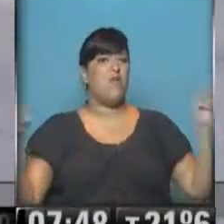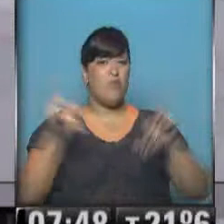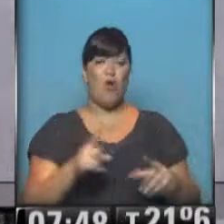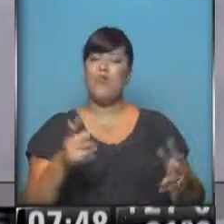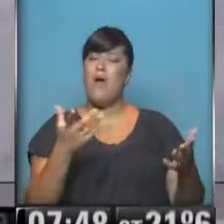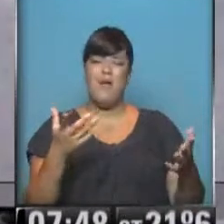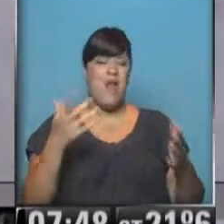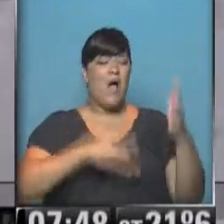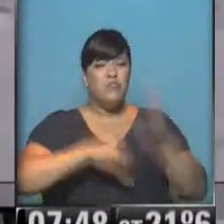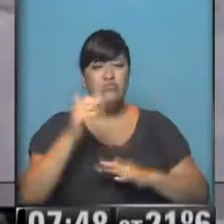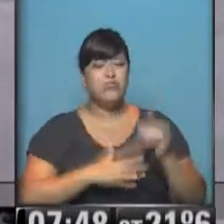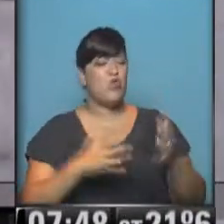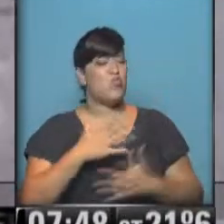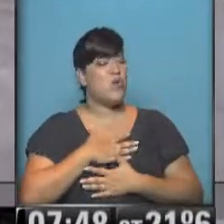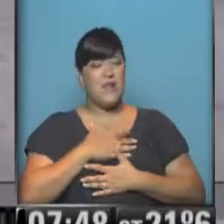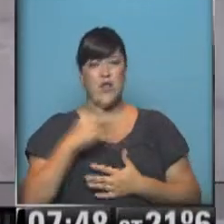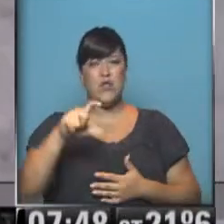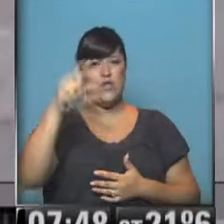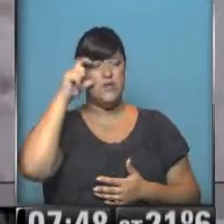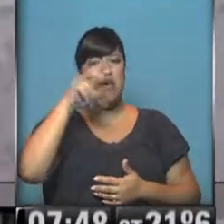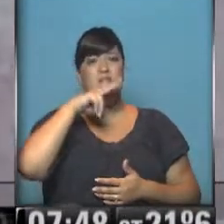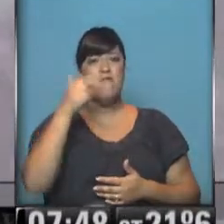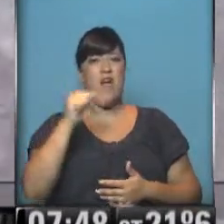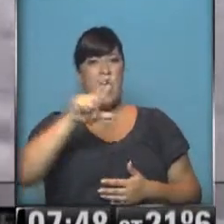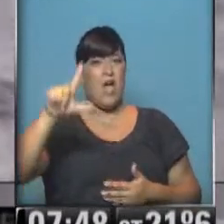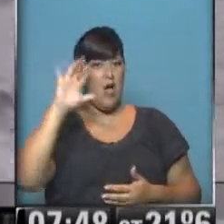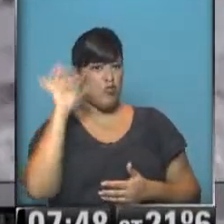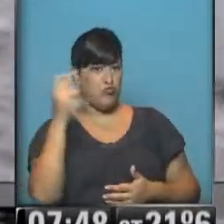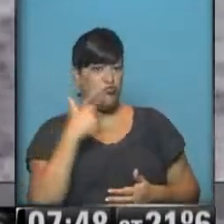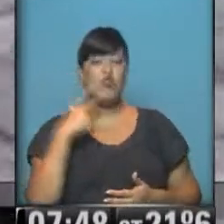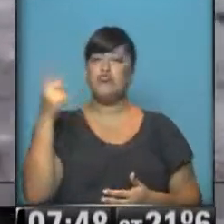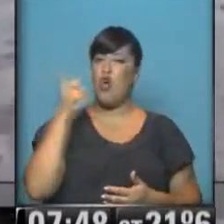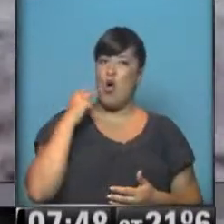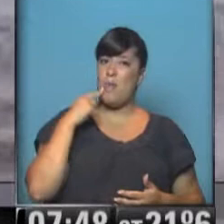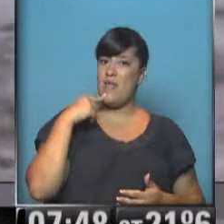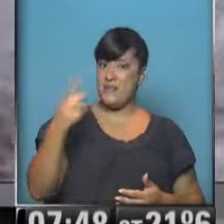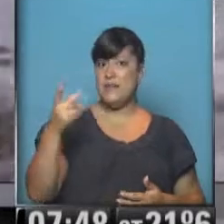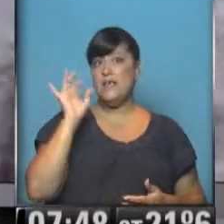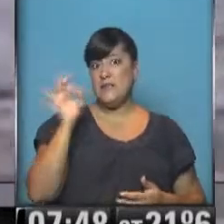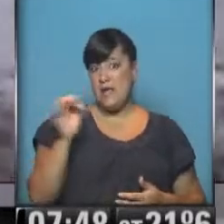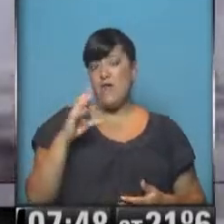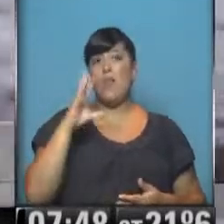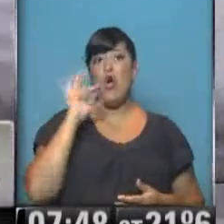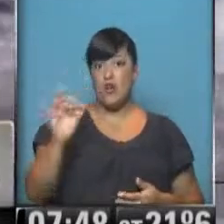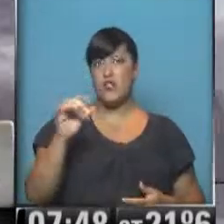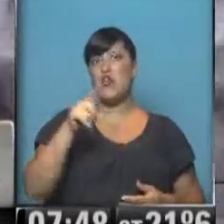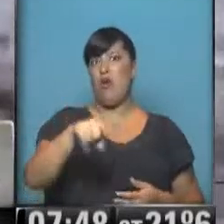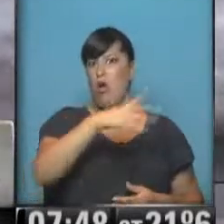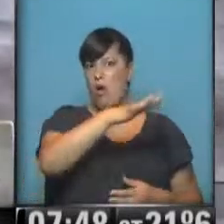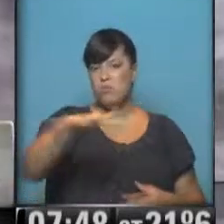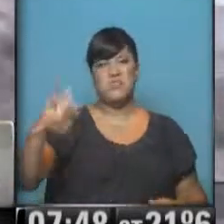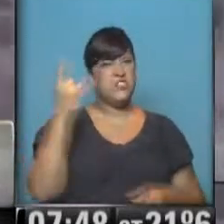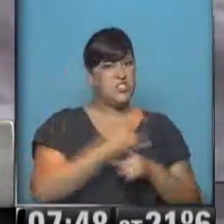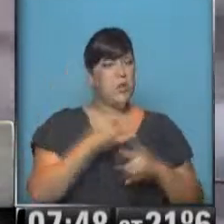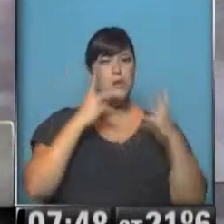Ceballos. Murúa, usted está recorriendo en este momento la ciudad, sabemos que Río Ceballos es un lugar preponderantemente turístico en esta época del año,